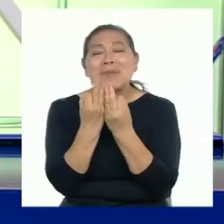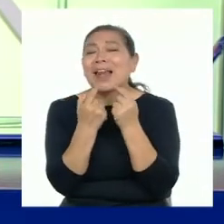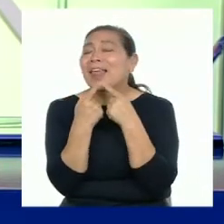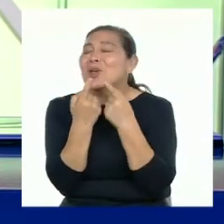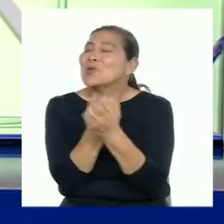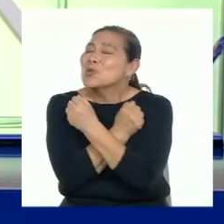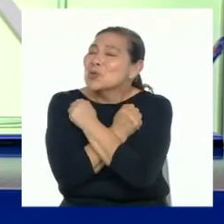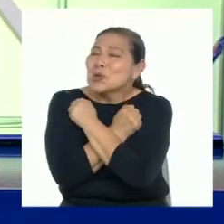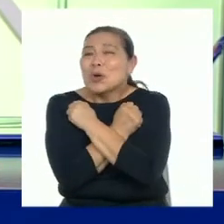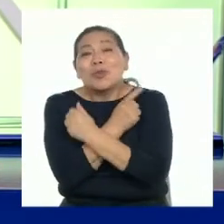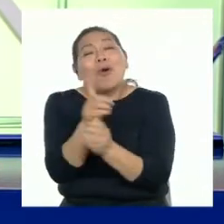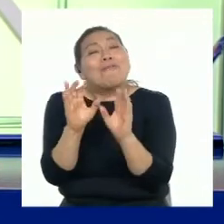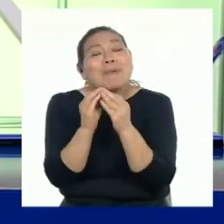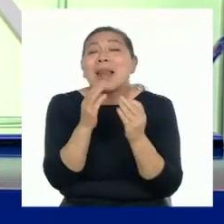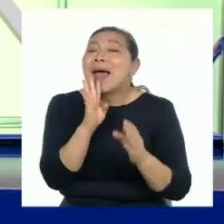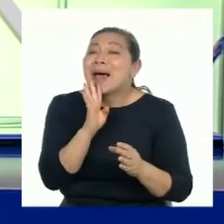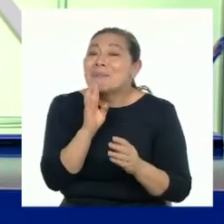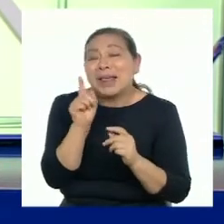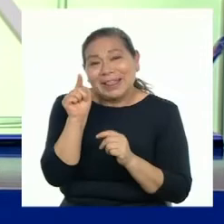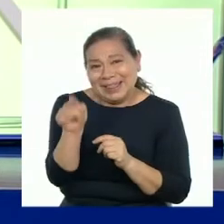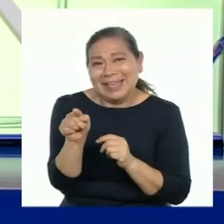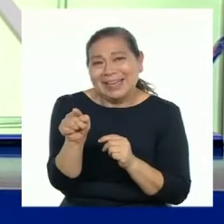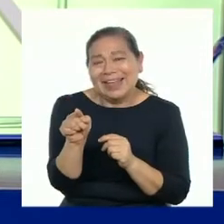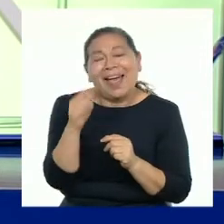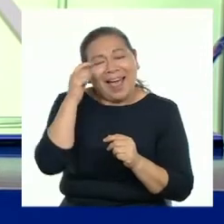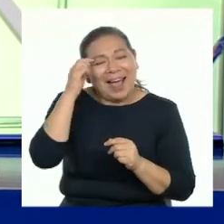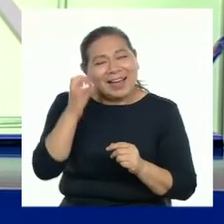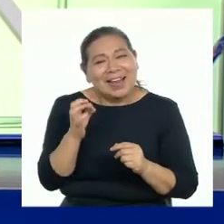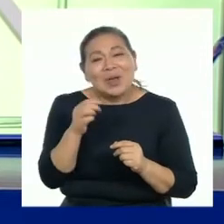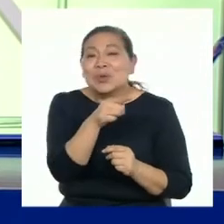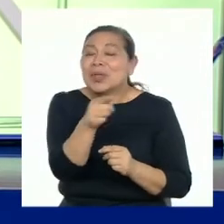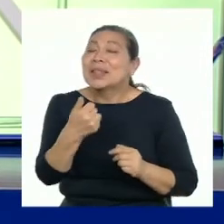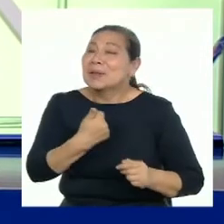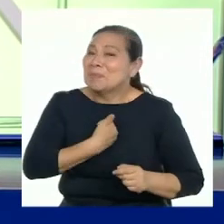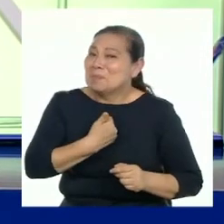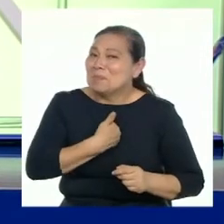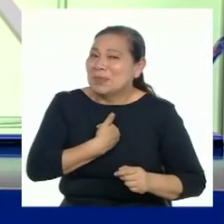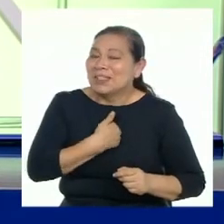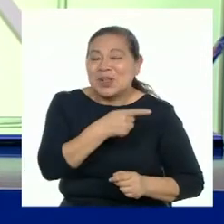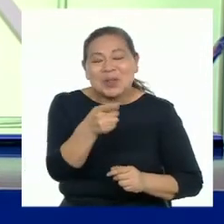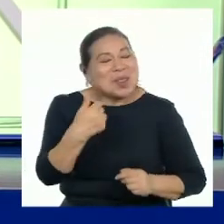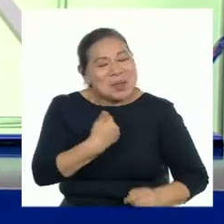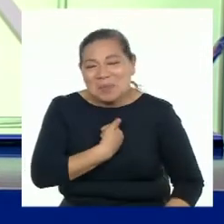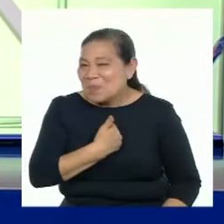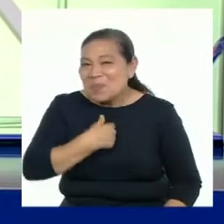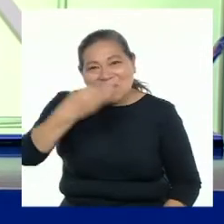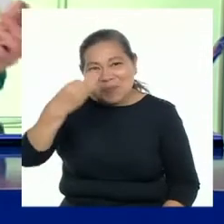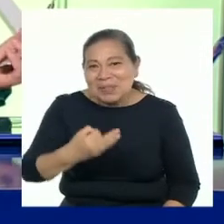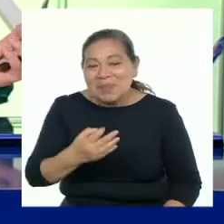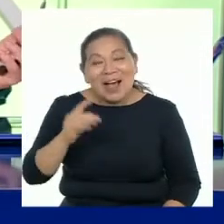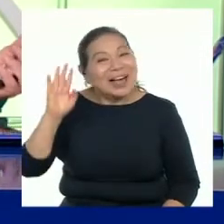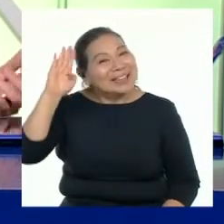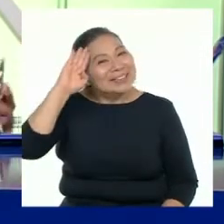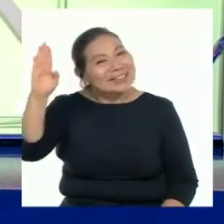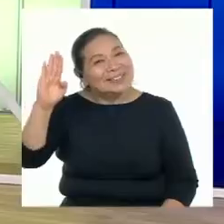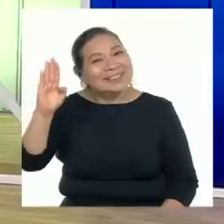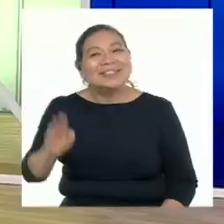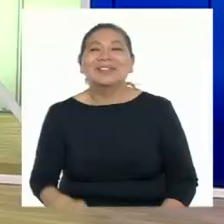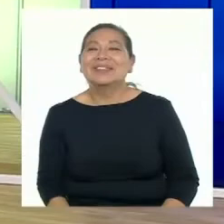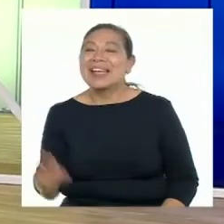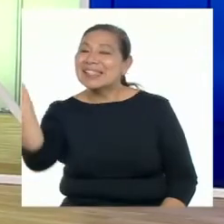díganles lo mucho que la aman. Y sobre todo, crean en ustedes mismas y en ustedes mismos. ¡Hasta la próxima!